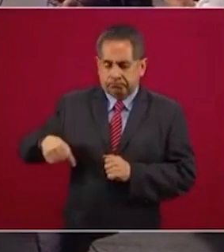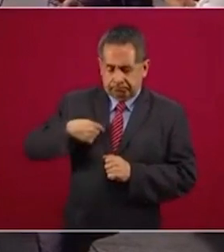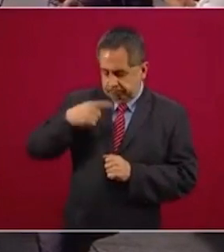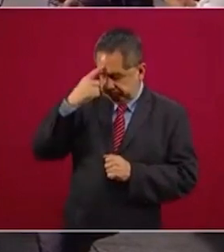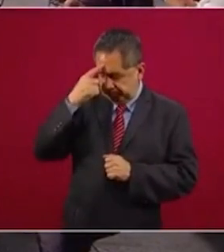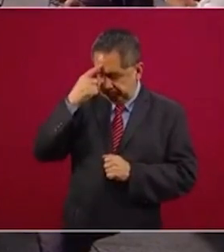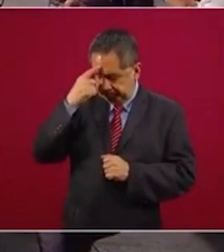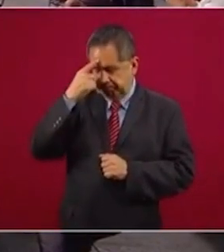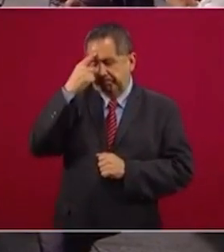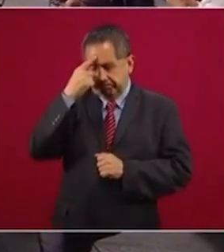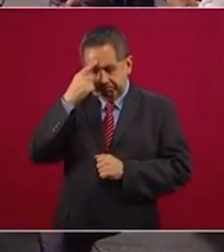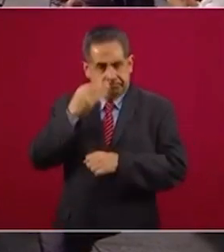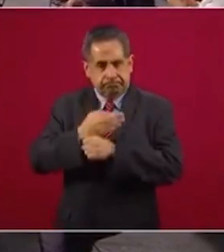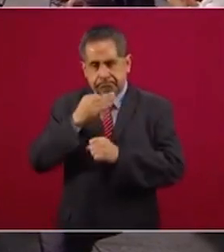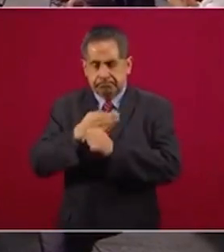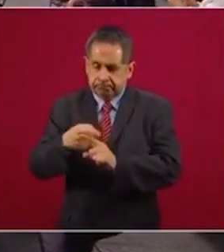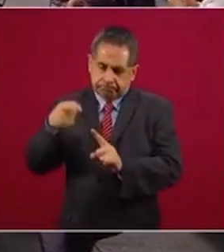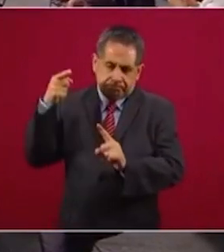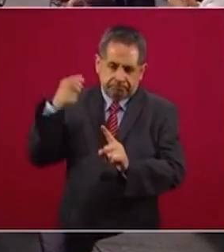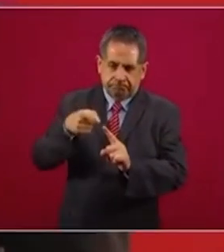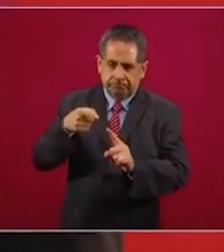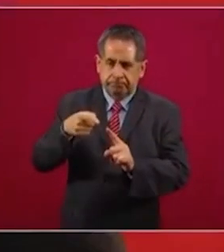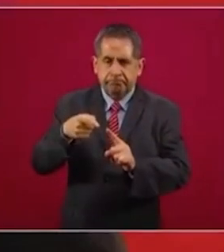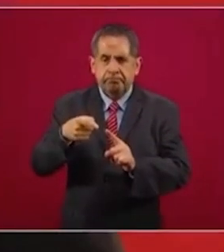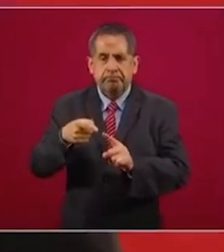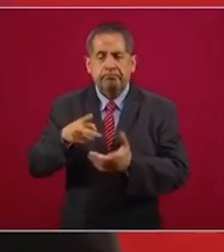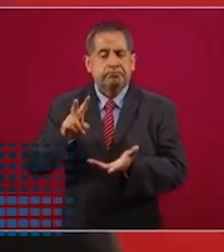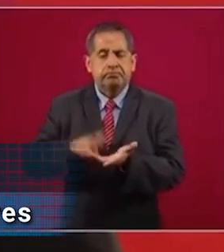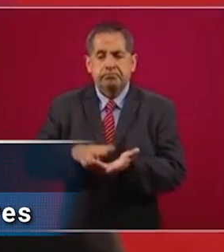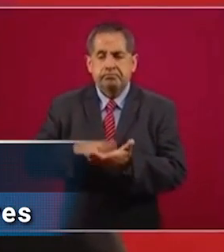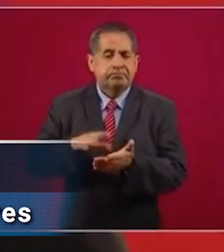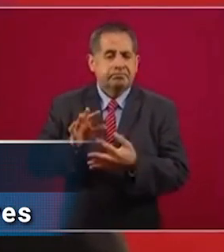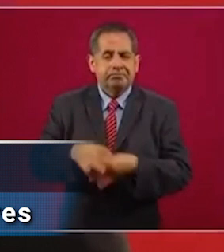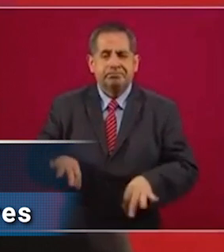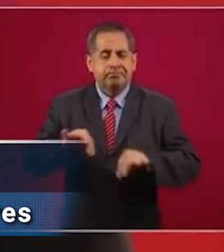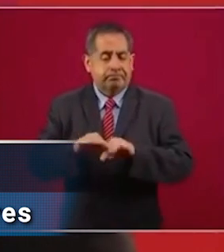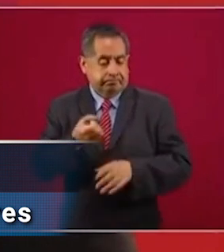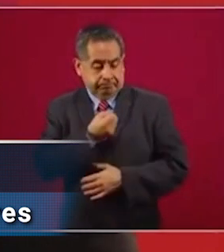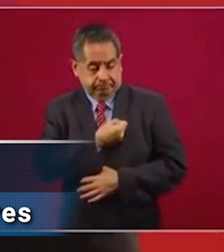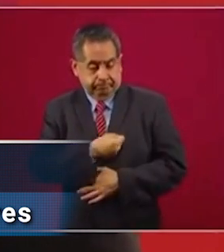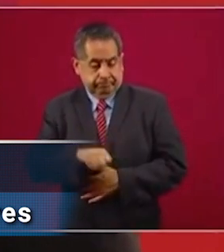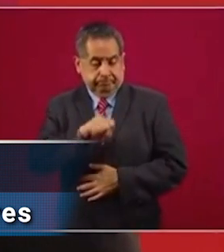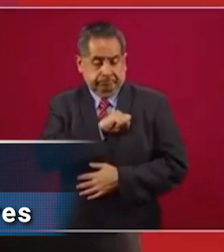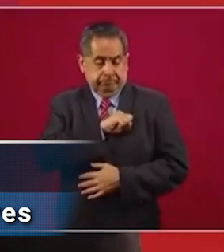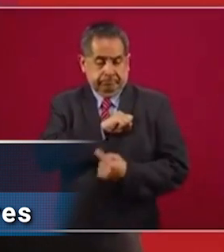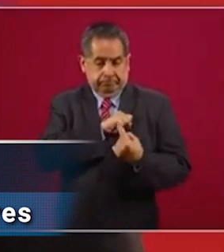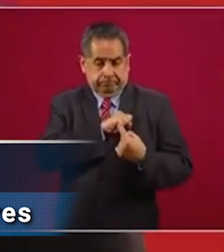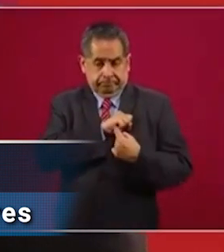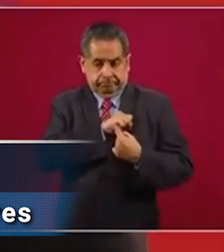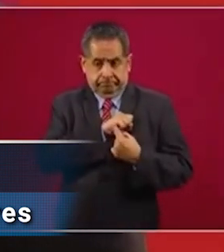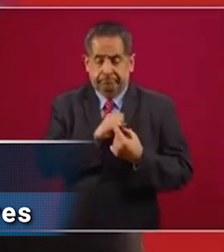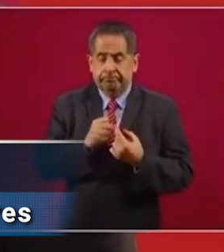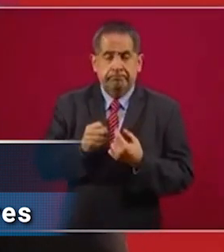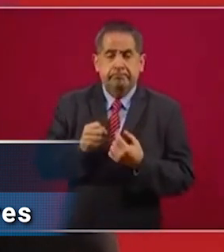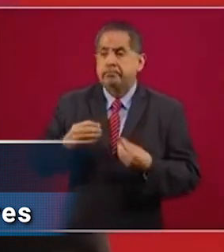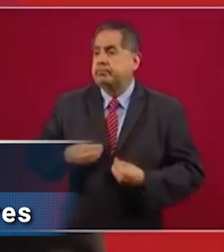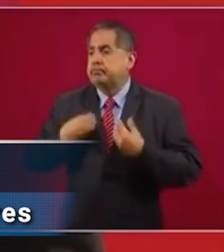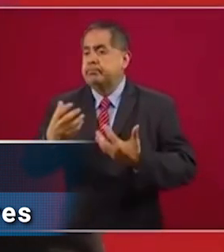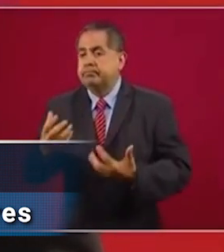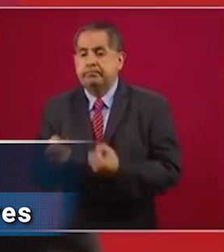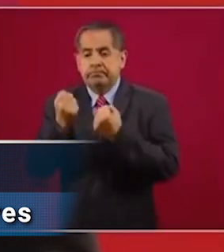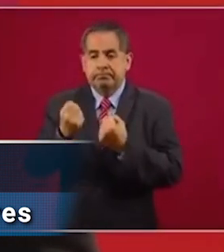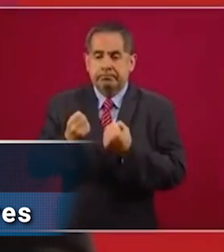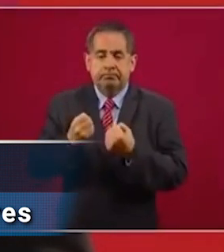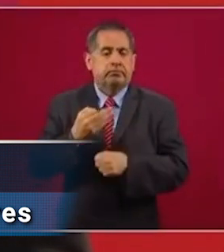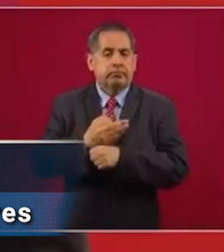en el centro, en este momento, el bien superior que es la salud y salvar vidas. Y el Instituto Nacional